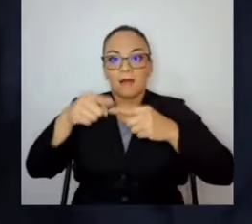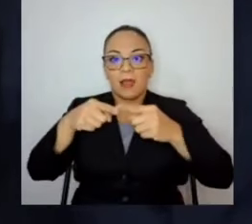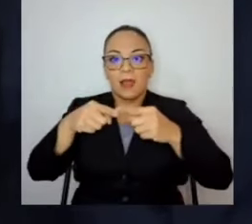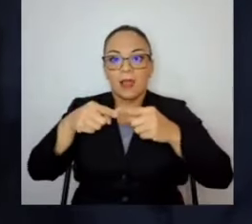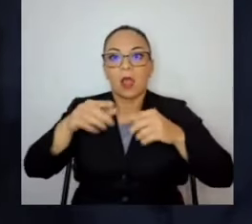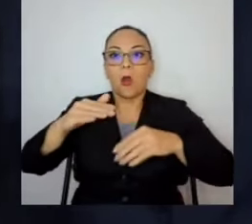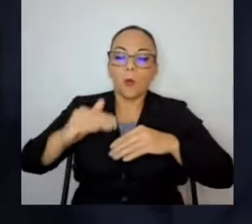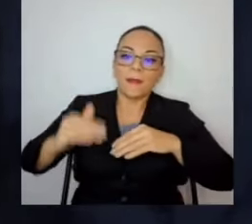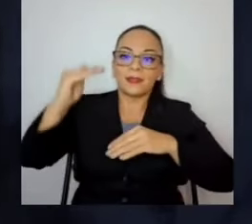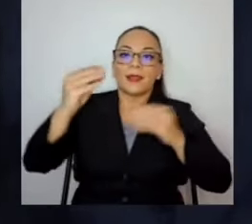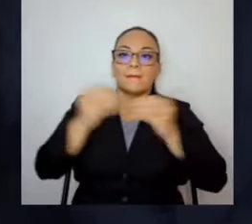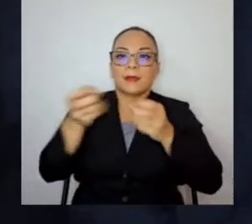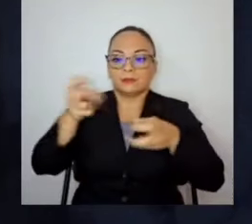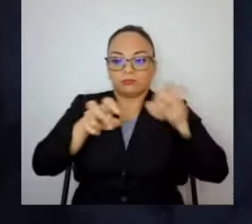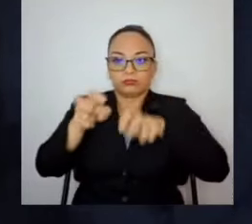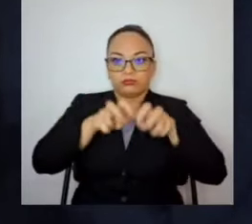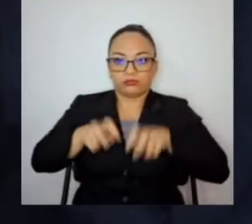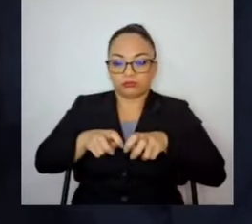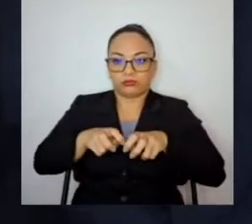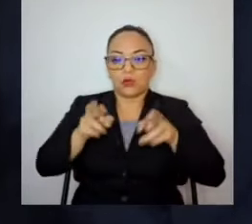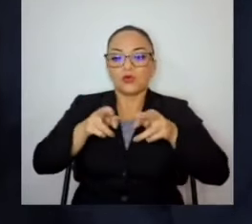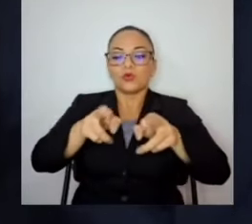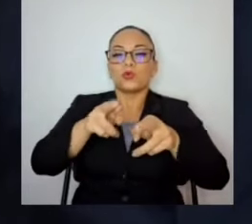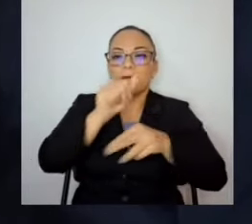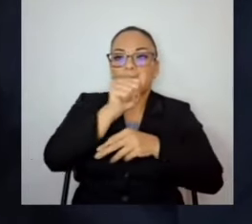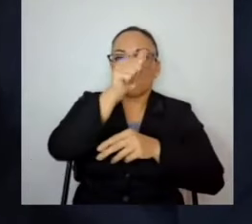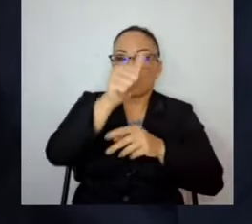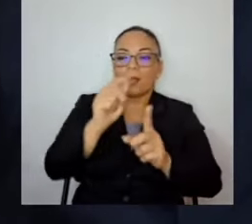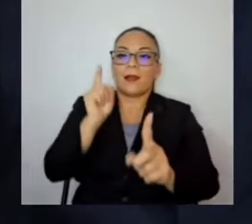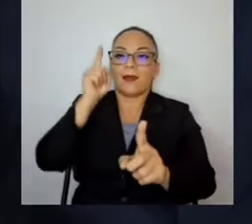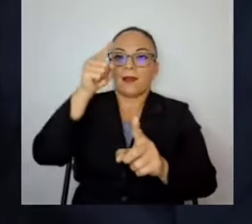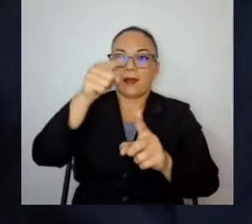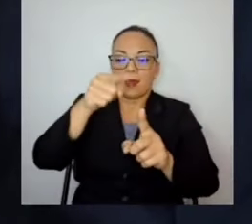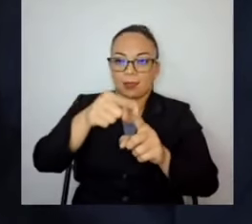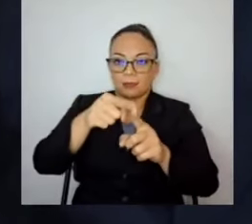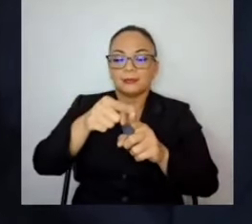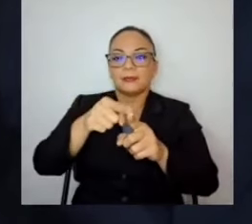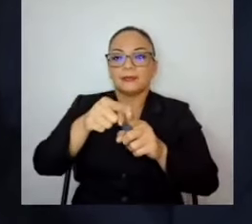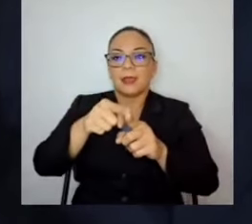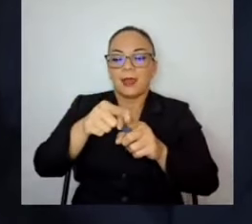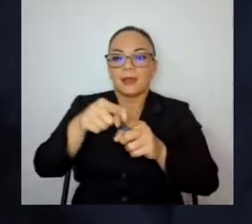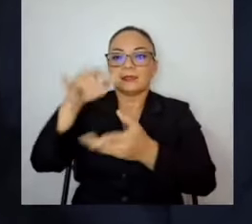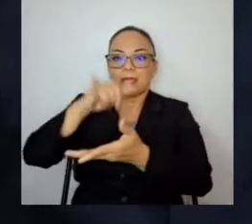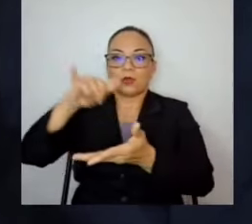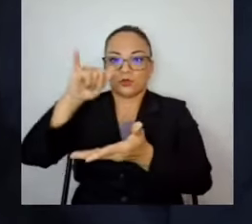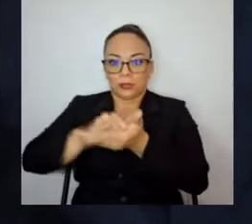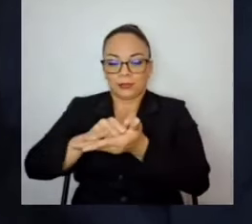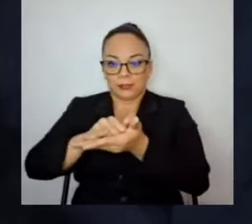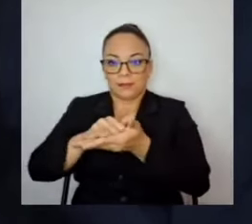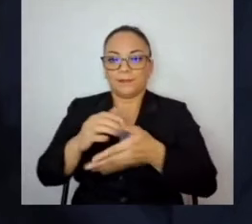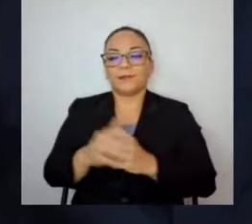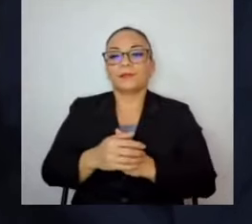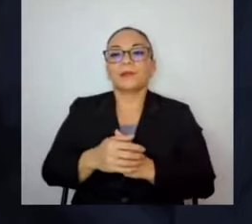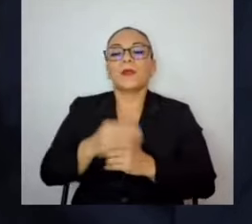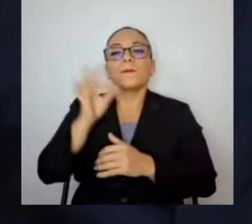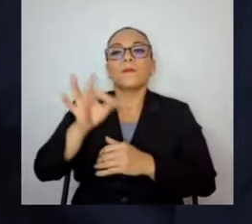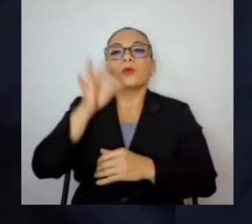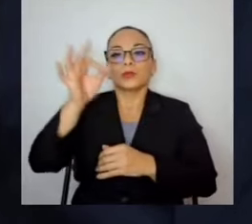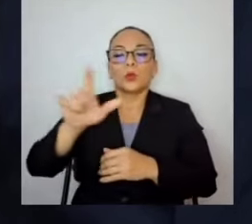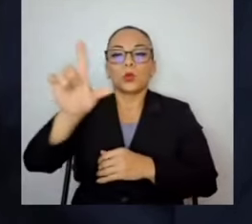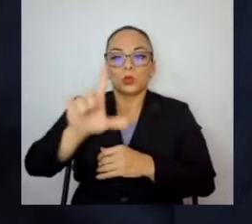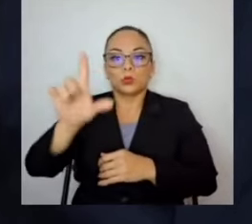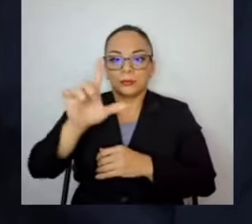servicio de tren en la Ruta a la Juela a la Estación del Atlántico en San José, a partir del próximo lunes